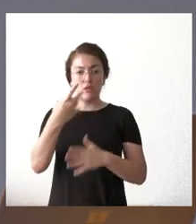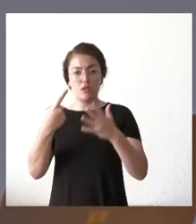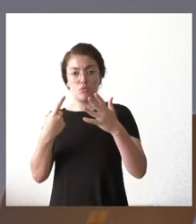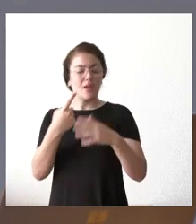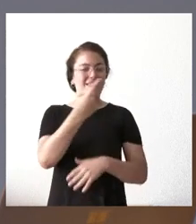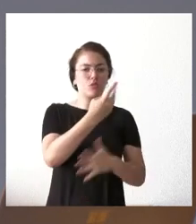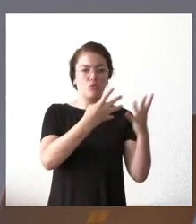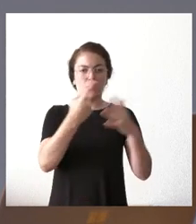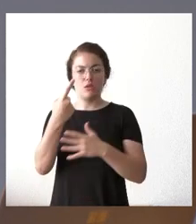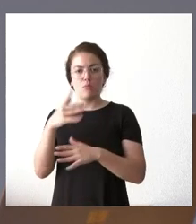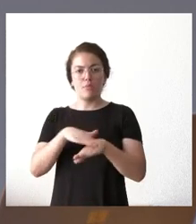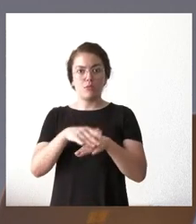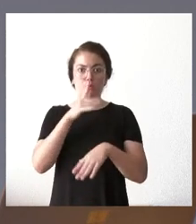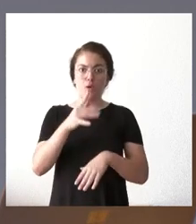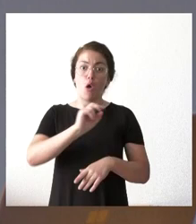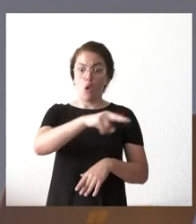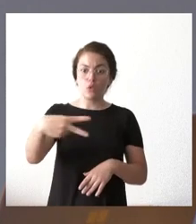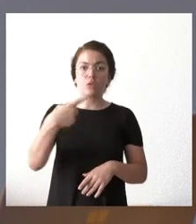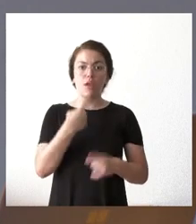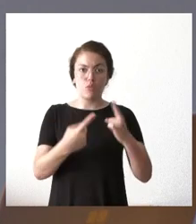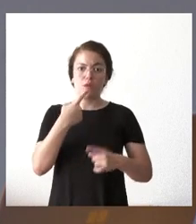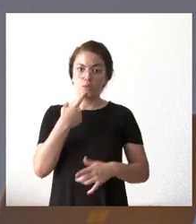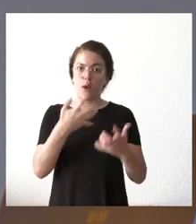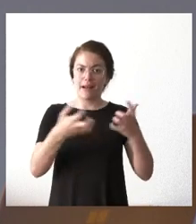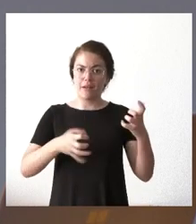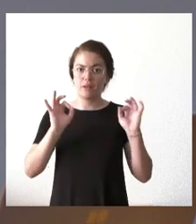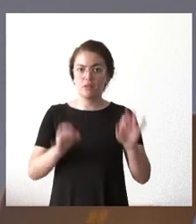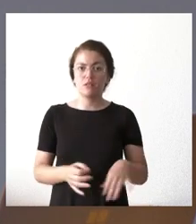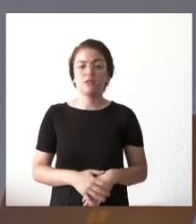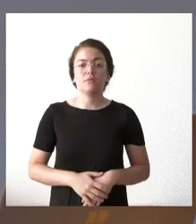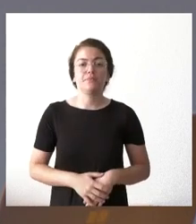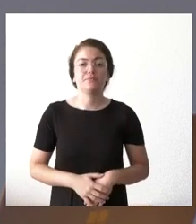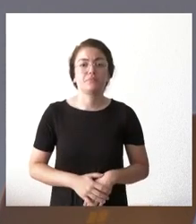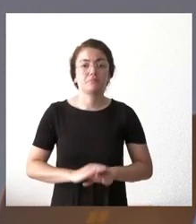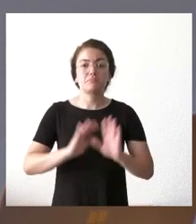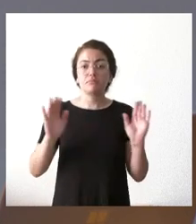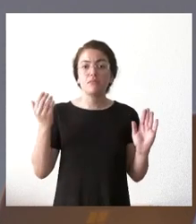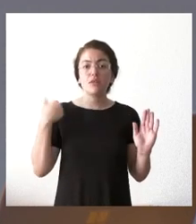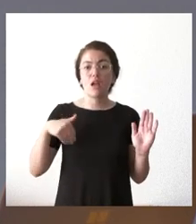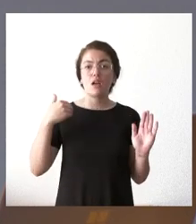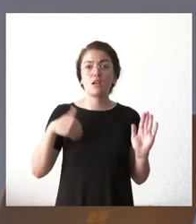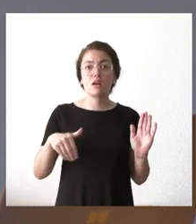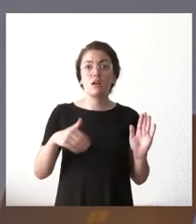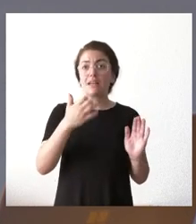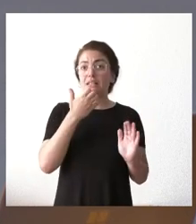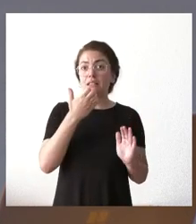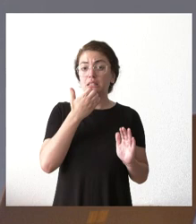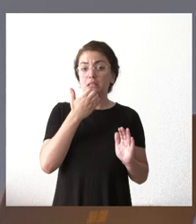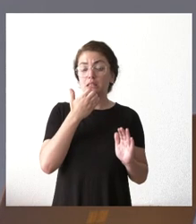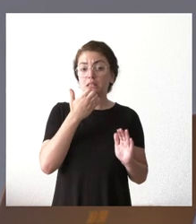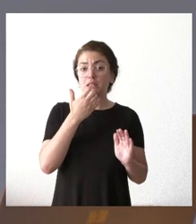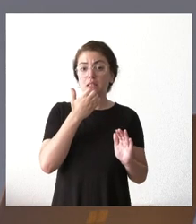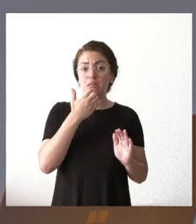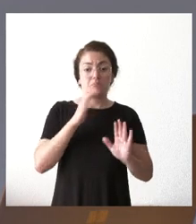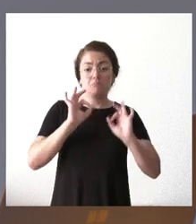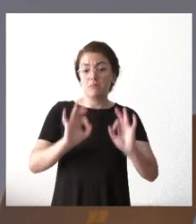consecuencias. Y, bueno, sin perjuicio de que se pueda preguntar y amplíe todo aquello que estime lo oportuno, es el estado